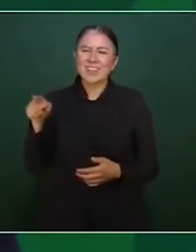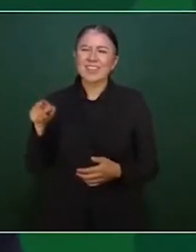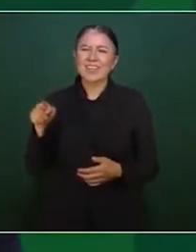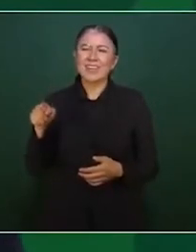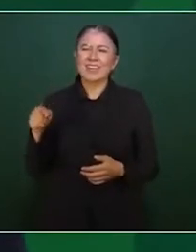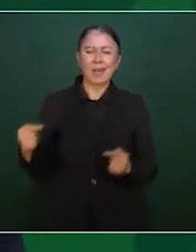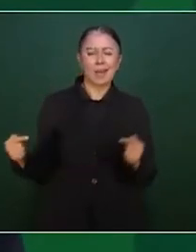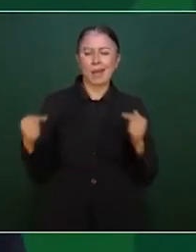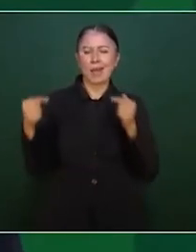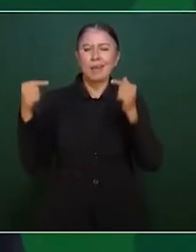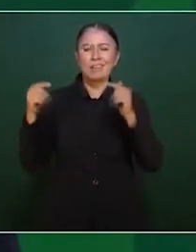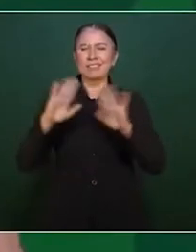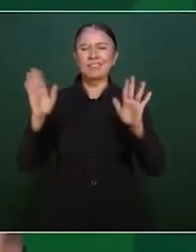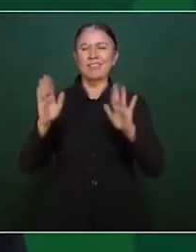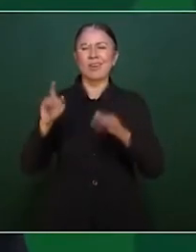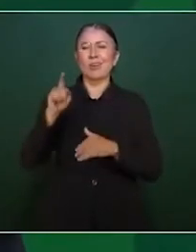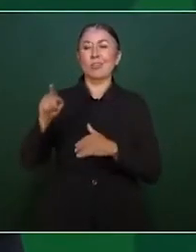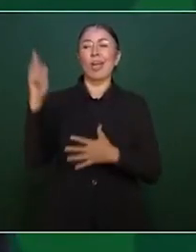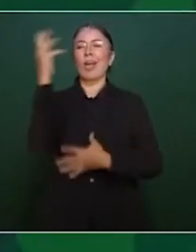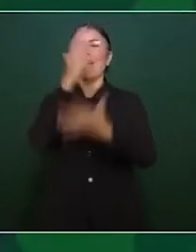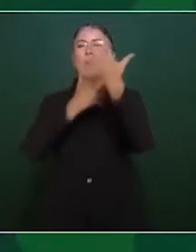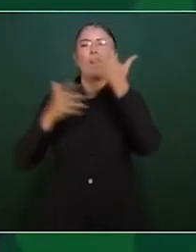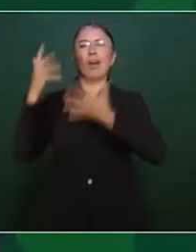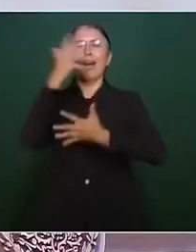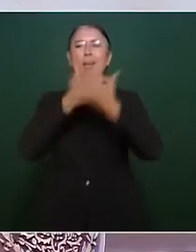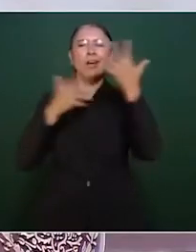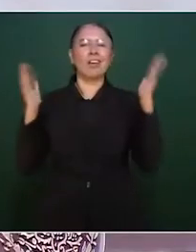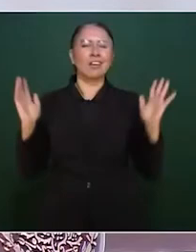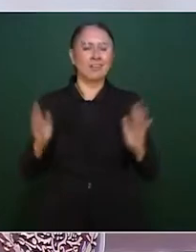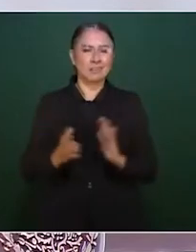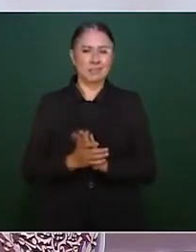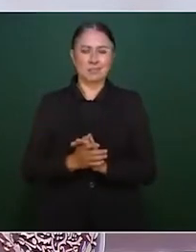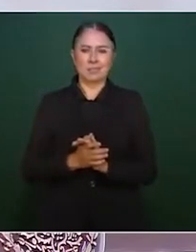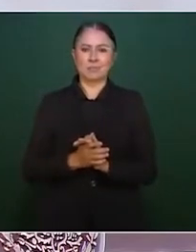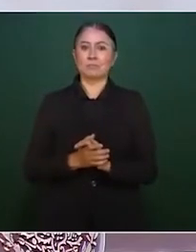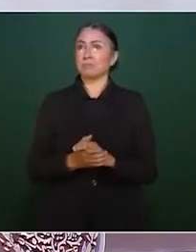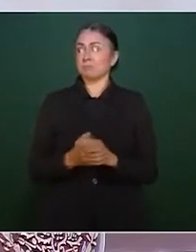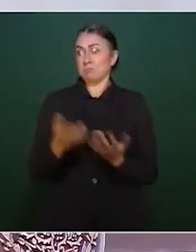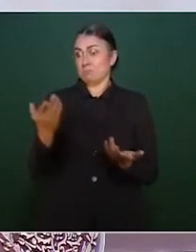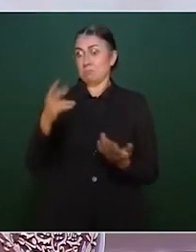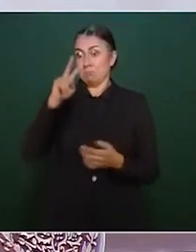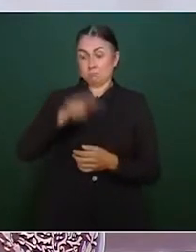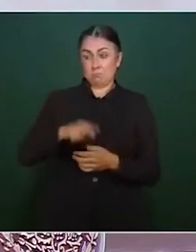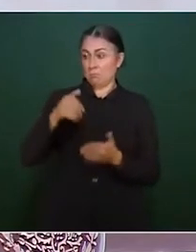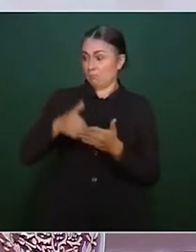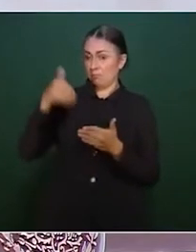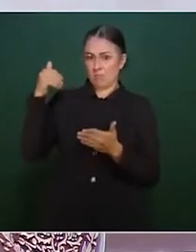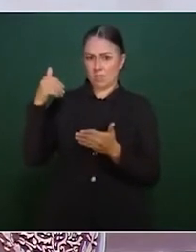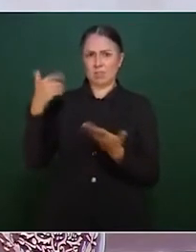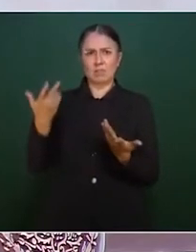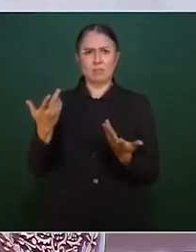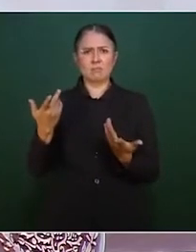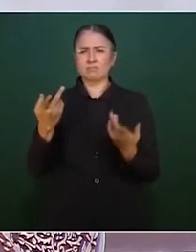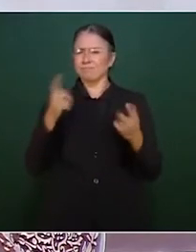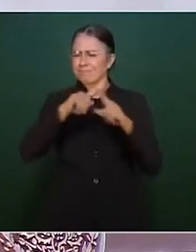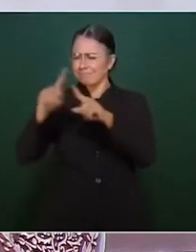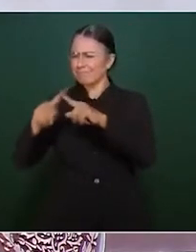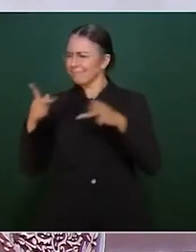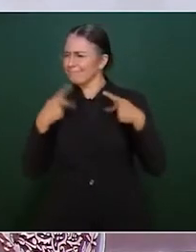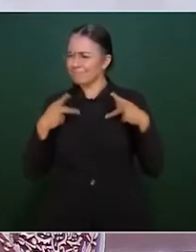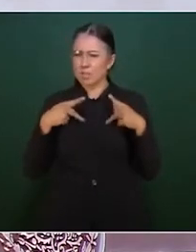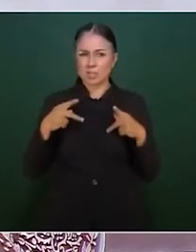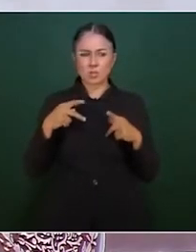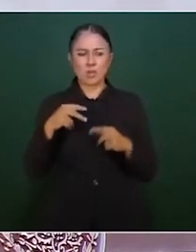Bueno, y esto hasta aquí, aunque ninguno de los personajes involucrados reconoció el hierro, menos bajó la